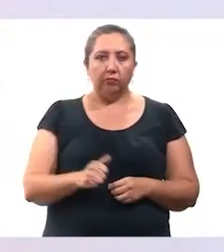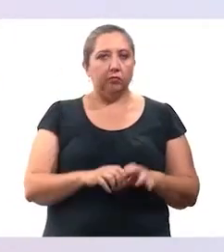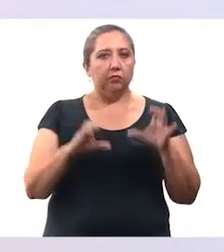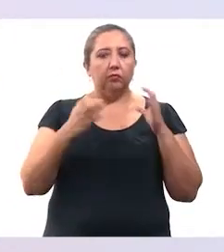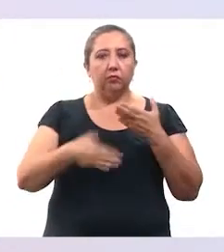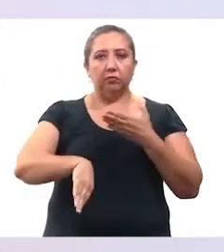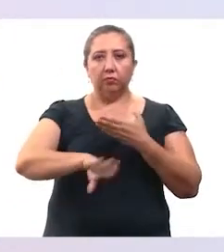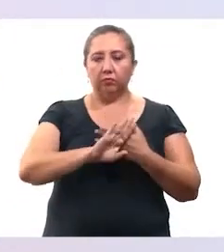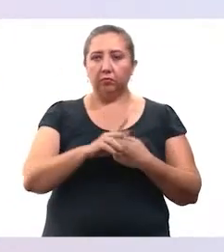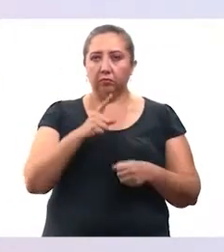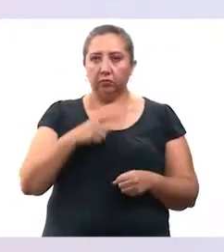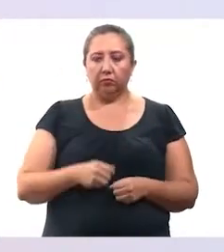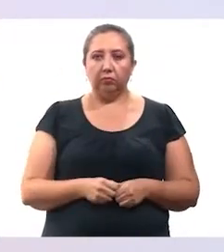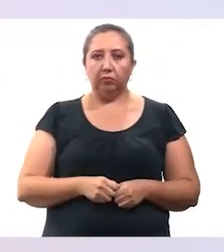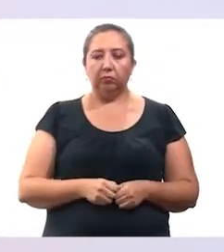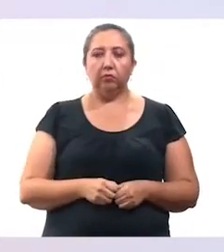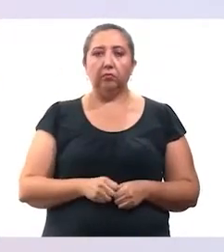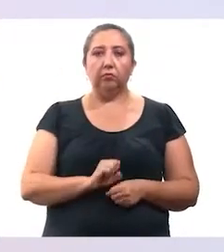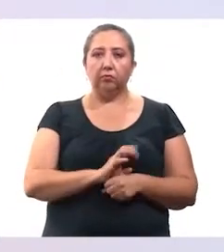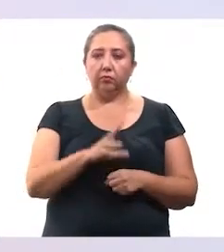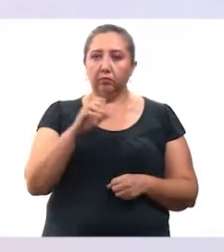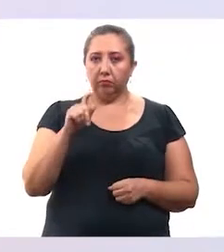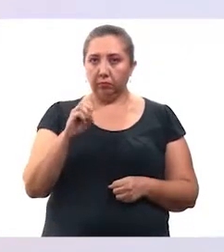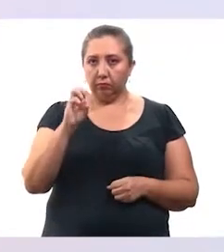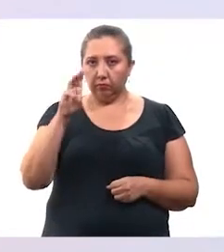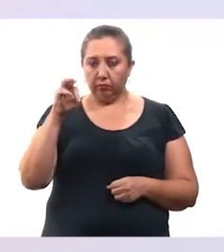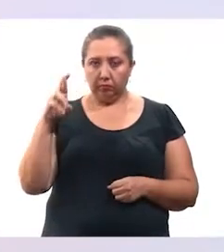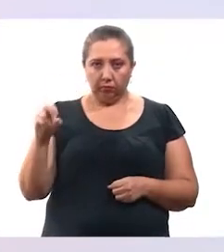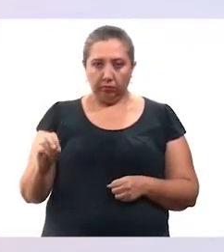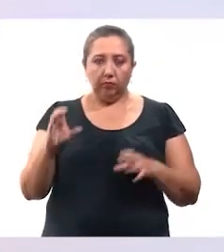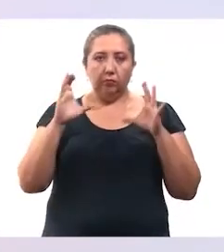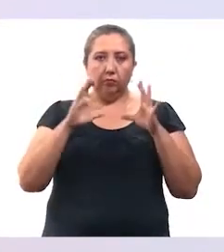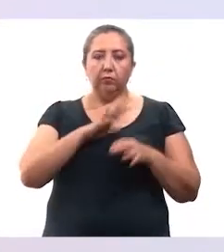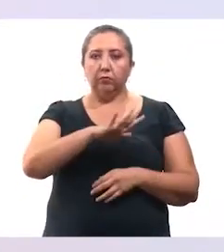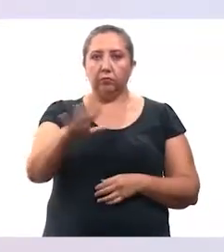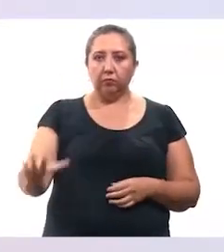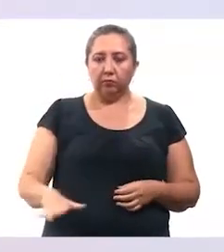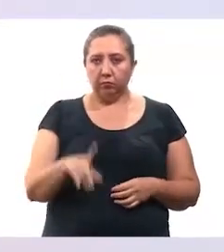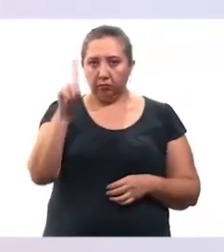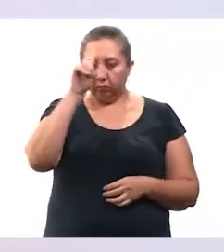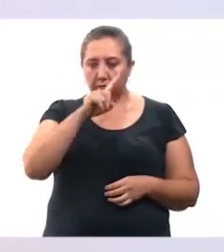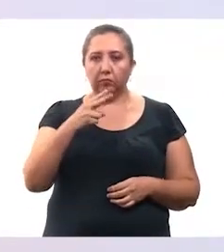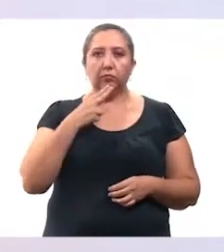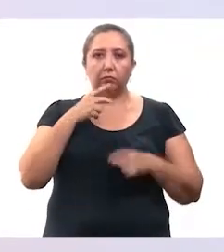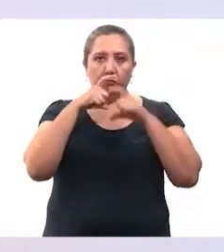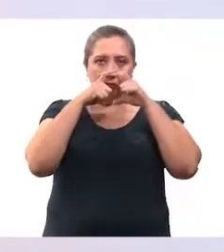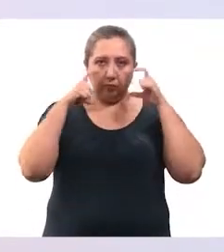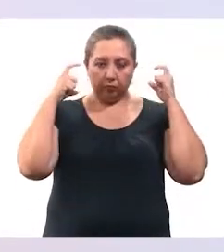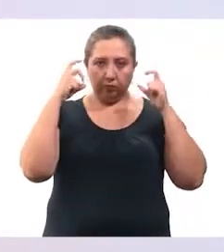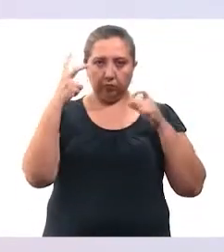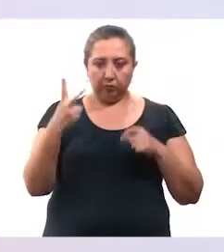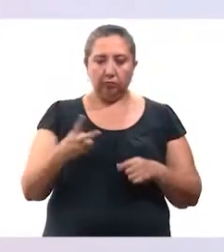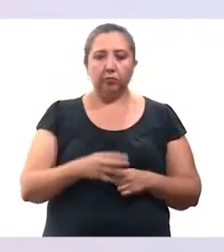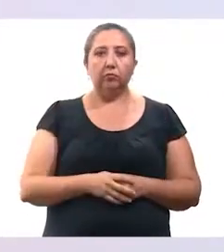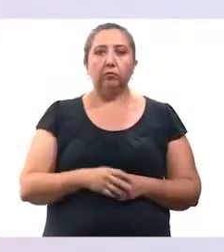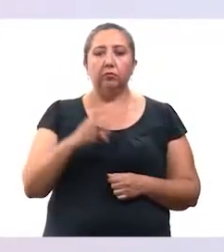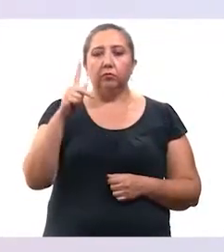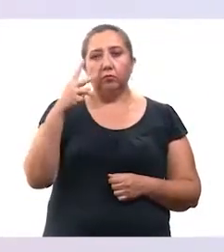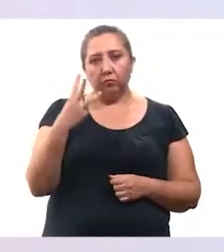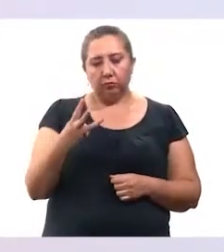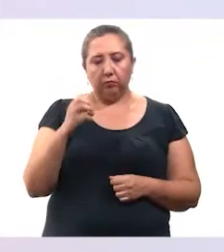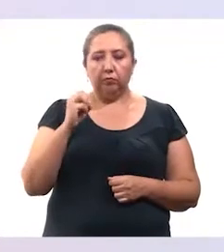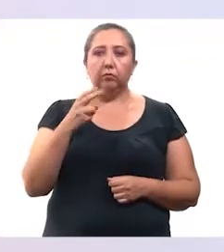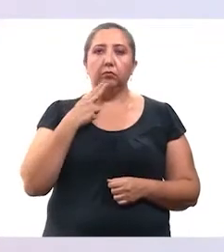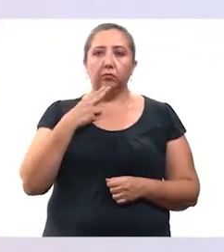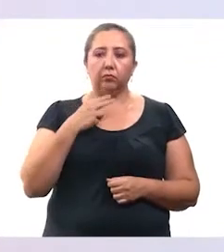KN95, tumen lejelo bo, takio kol 95% ukanantikmak tutan le omikrono. Le viernesako, Yucatane,